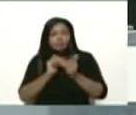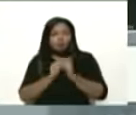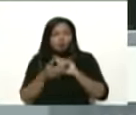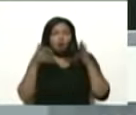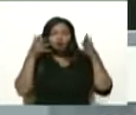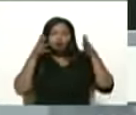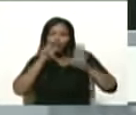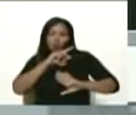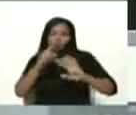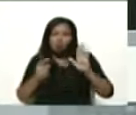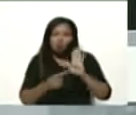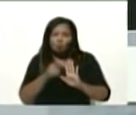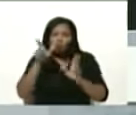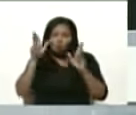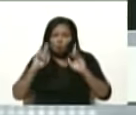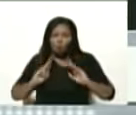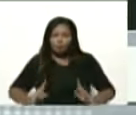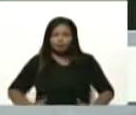formación integral,